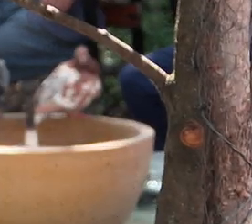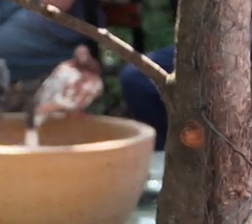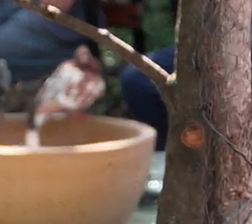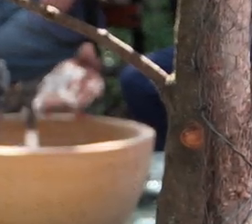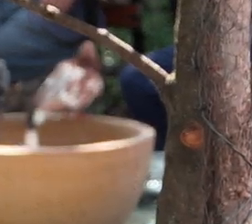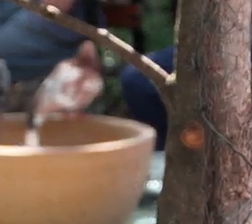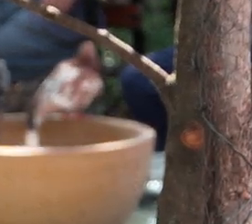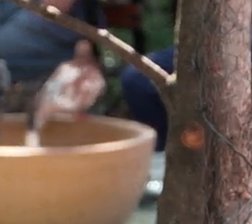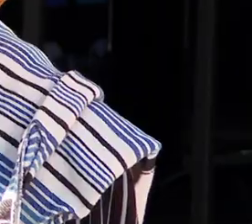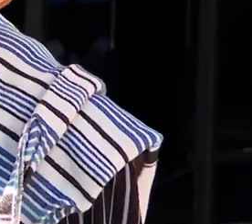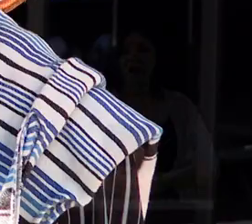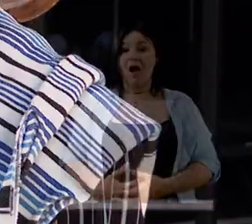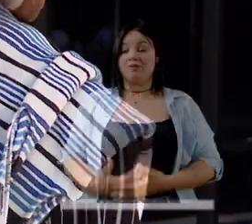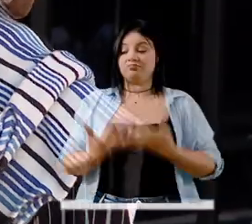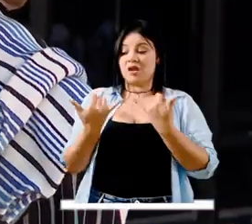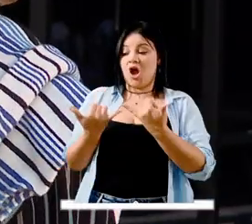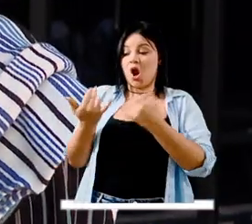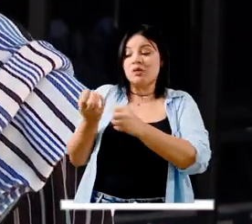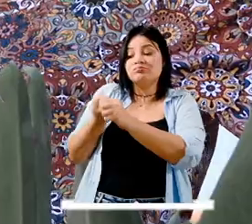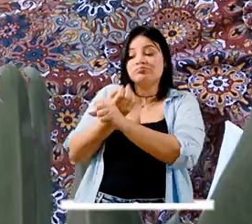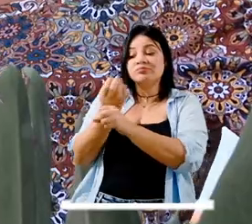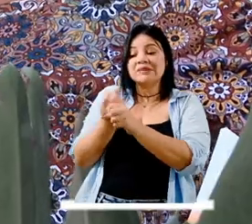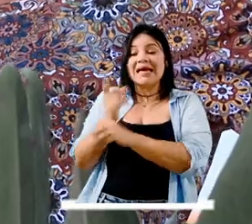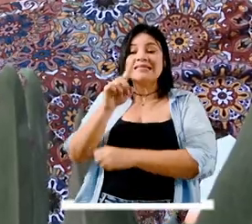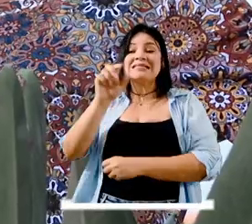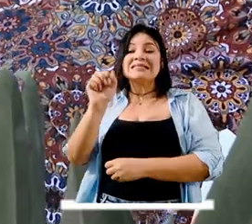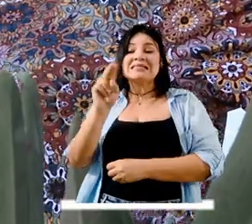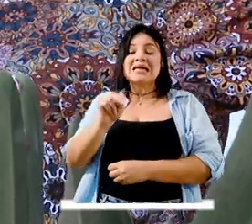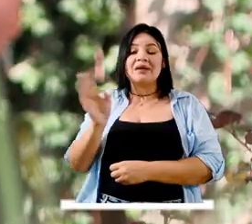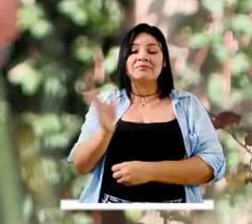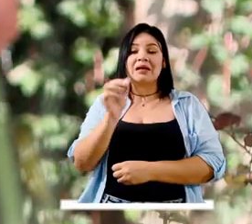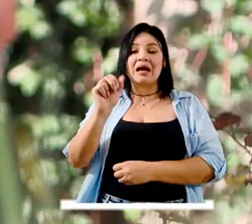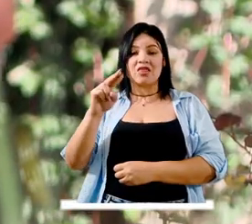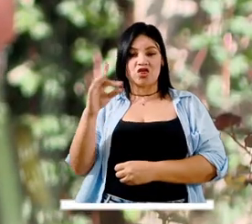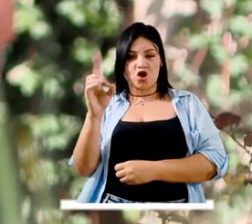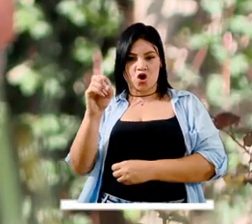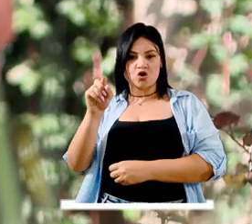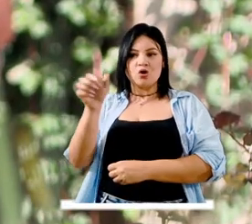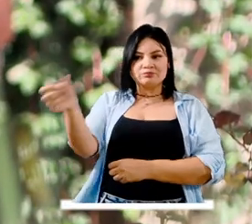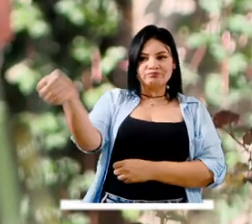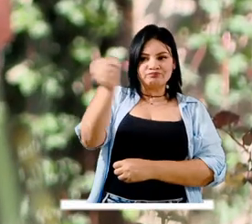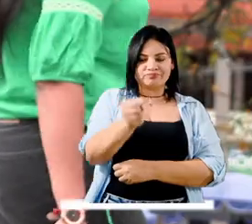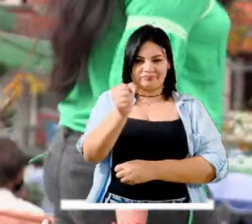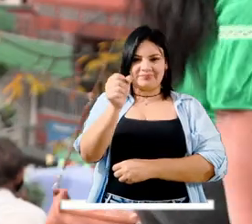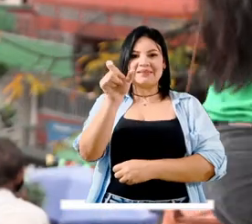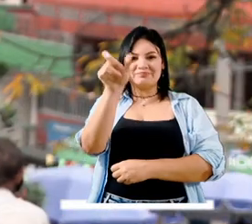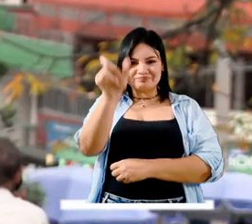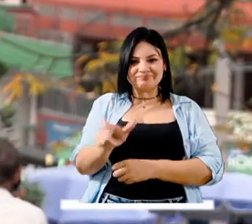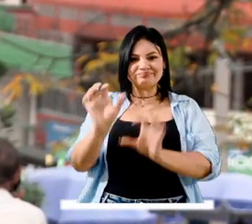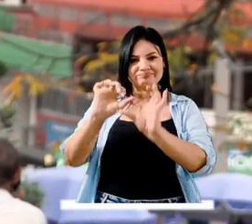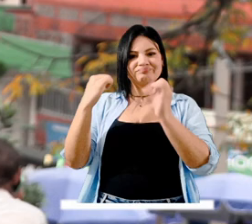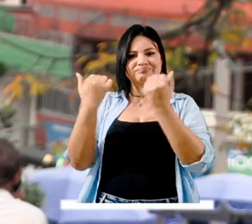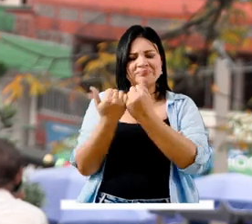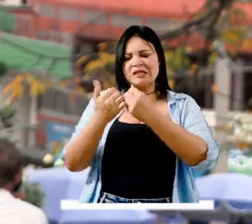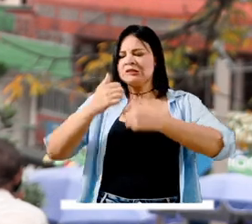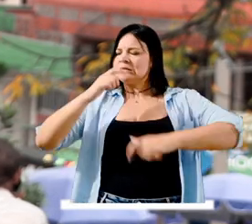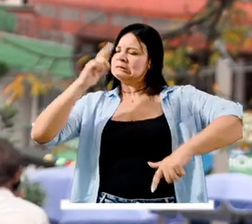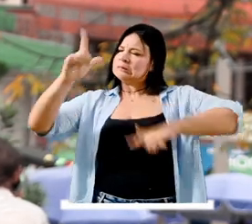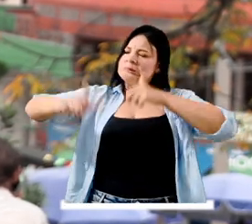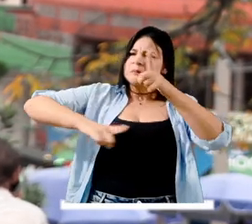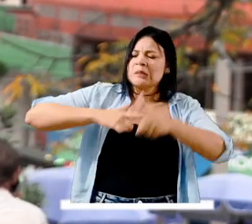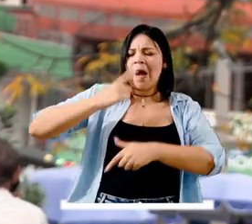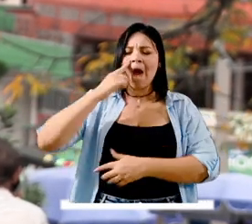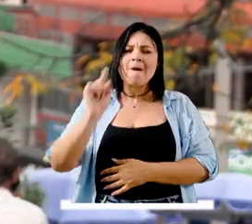En la actualidad, el corregimiento de San Antonio de Prado cuenta con una representante en el Consejo de Medellín que ha luchado desde el primer día